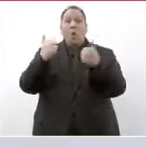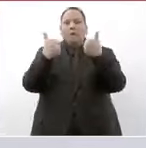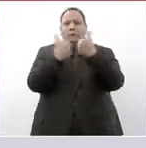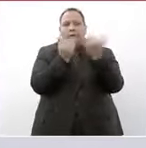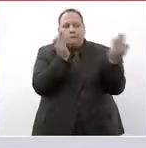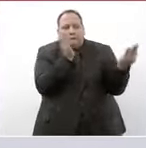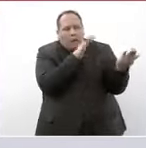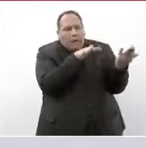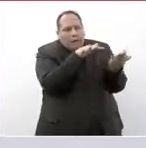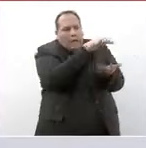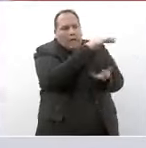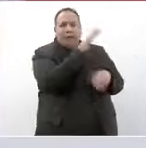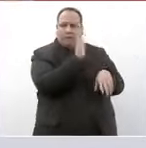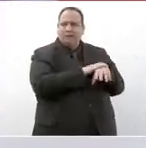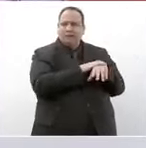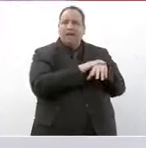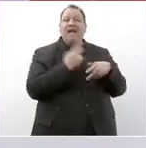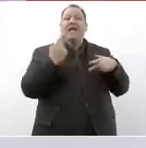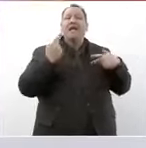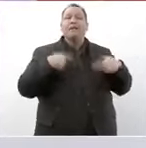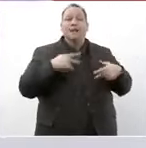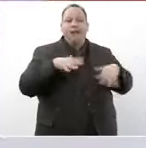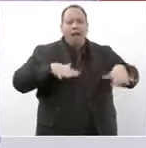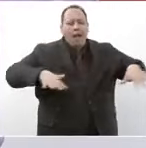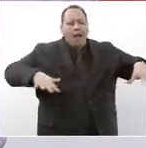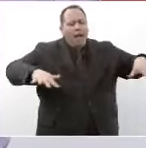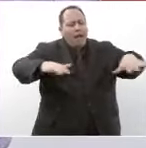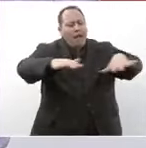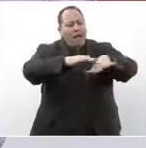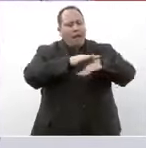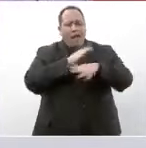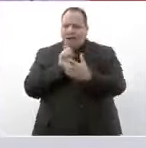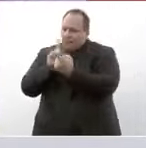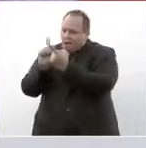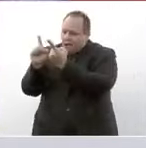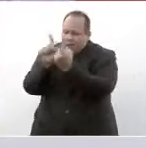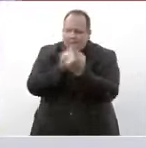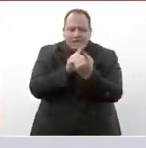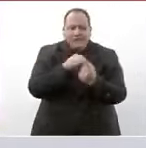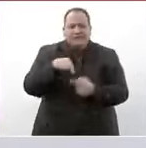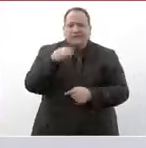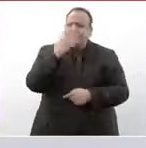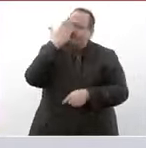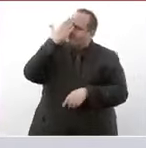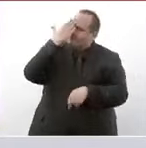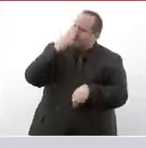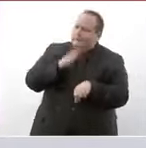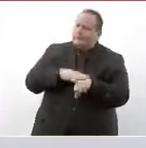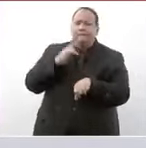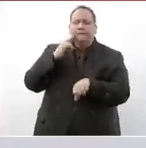frontera la gente es más consciente